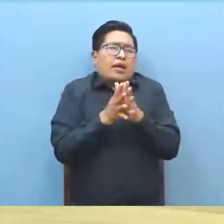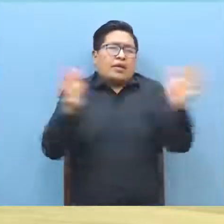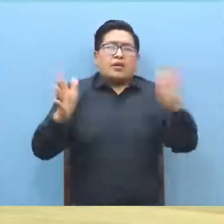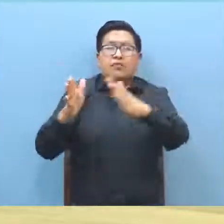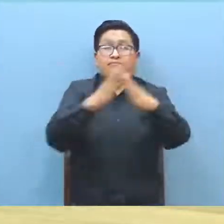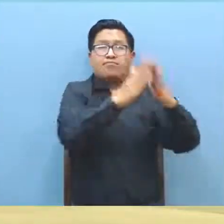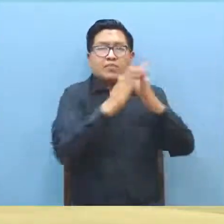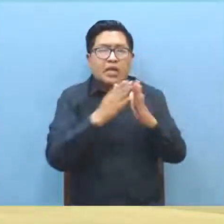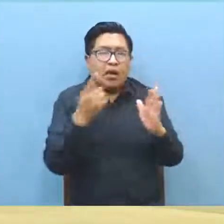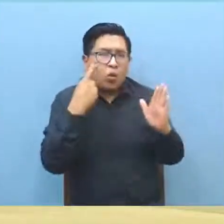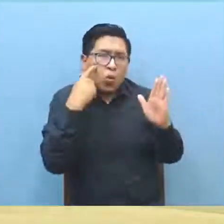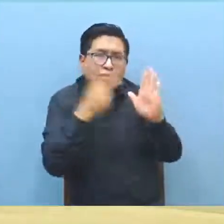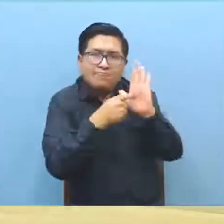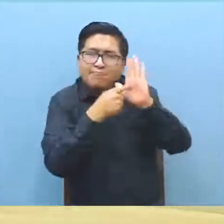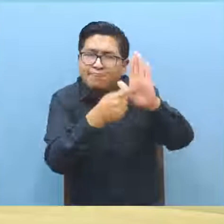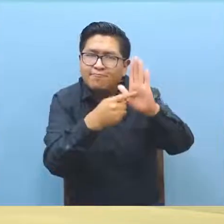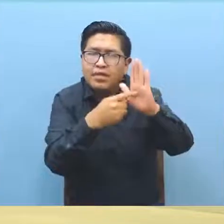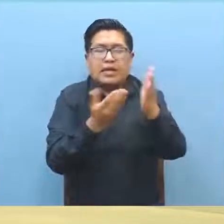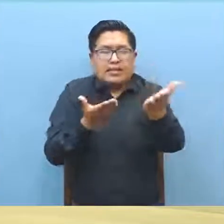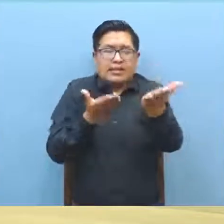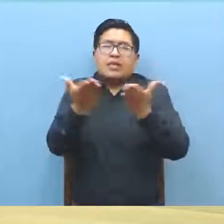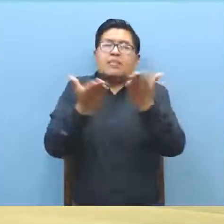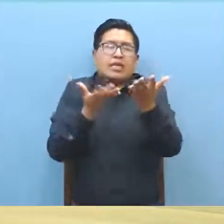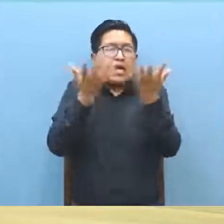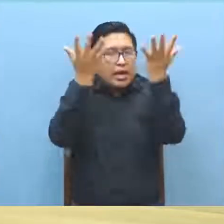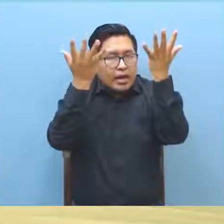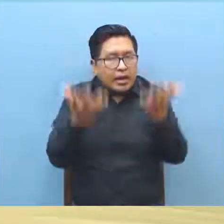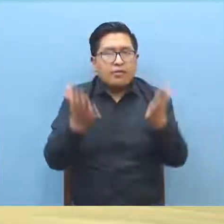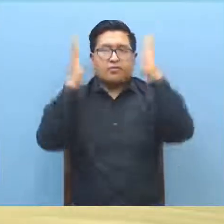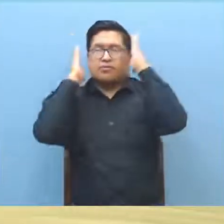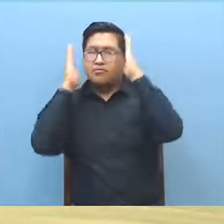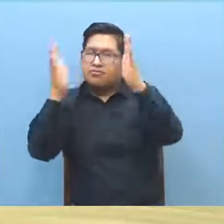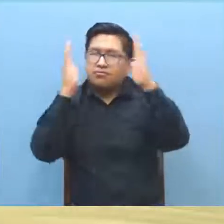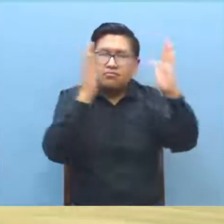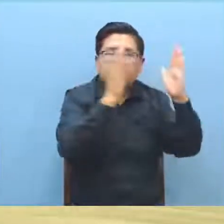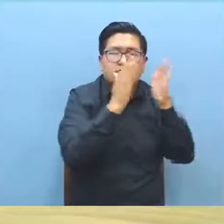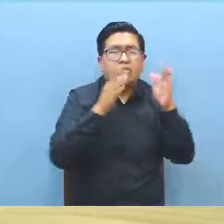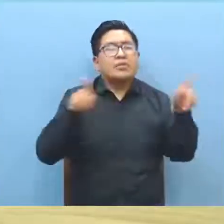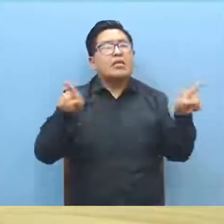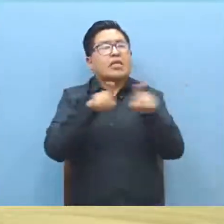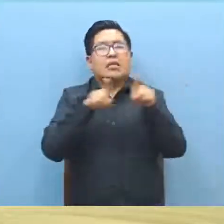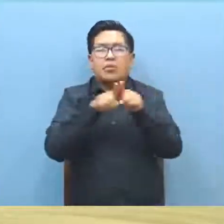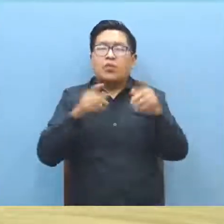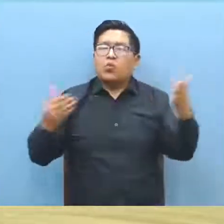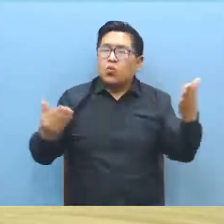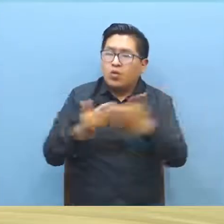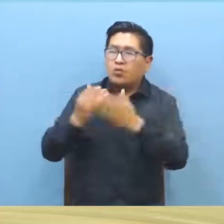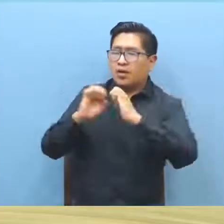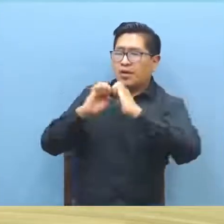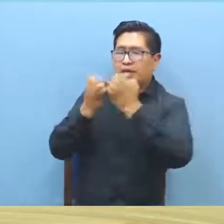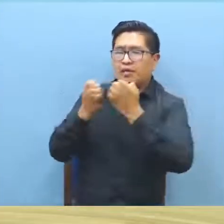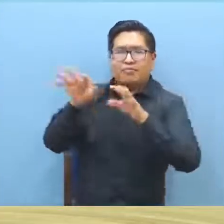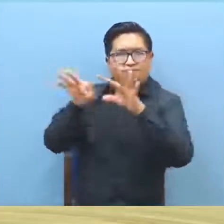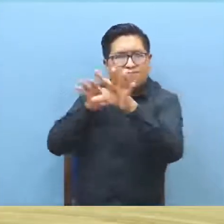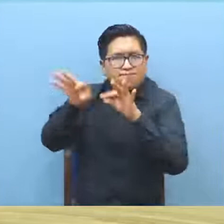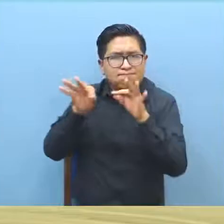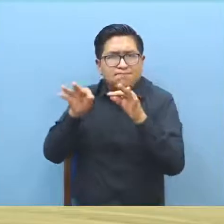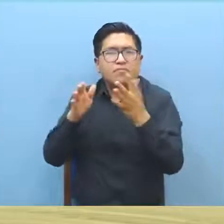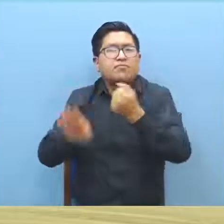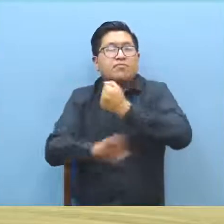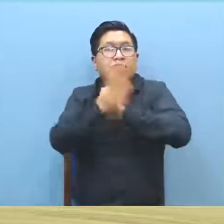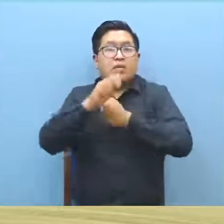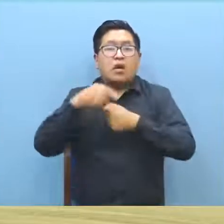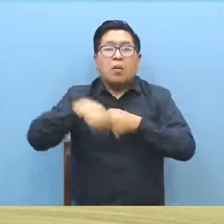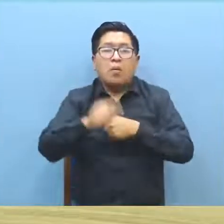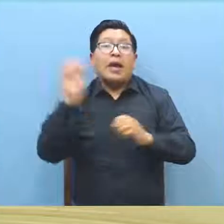conozca que existen estos servicios de atención a la ciudadanía y que también se creen equipos de prevención no solo por el